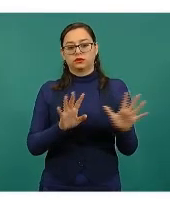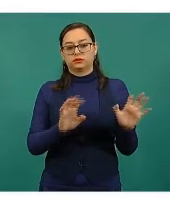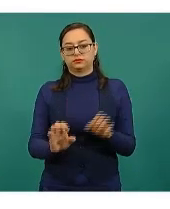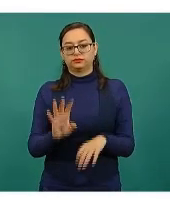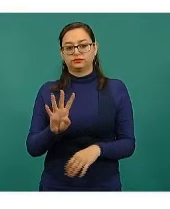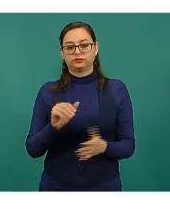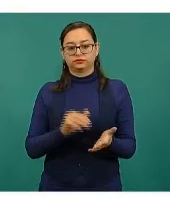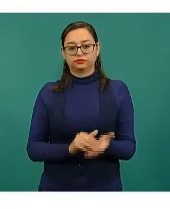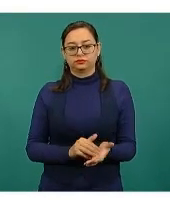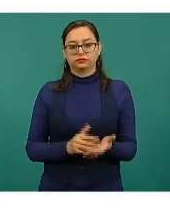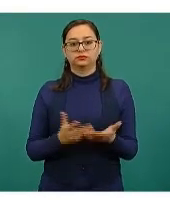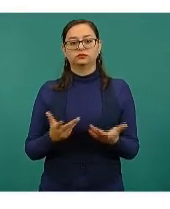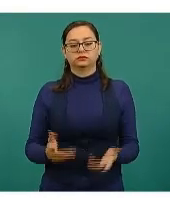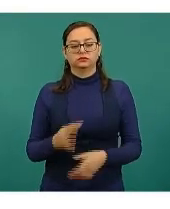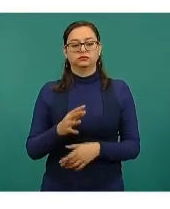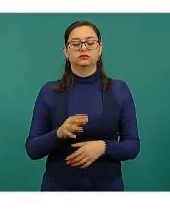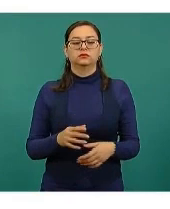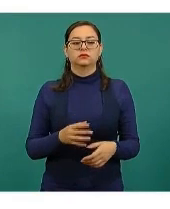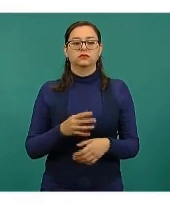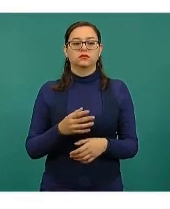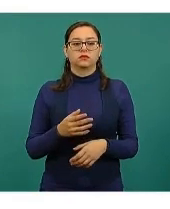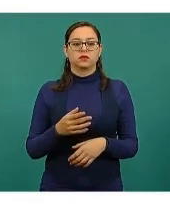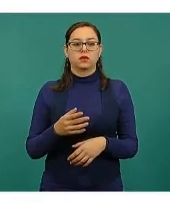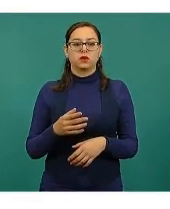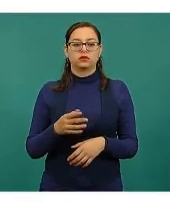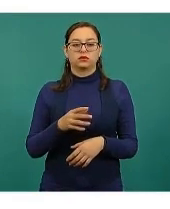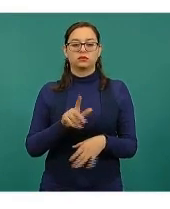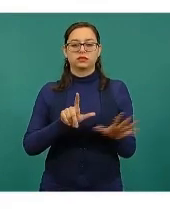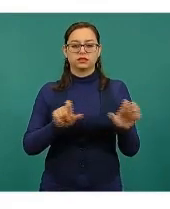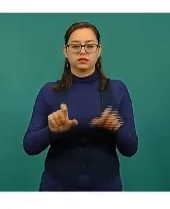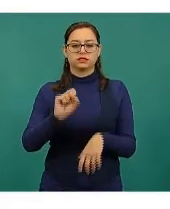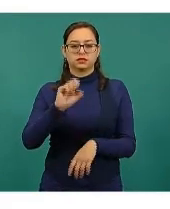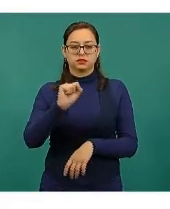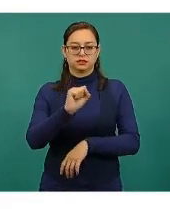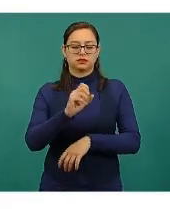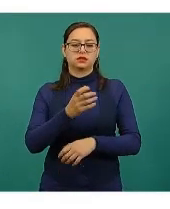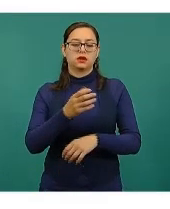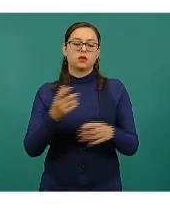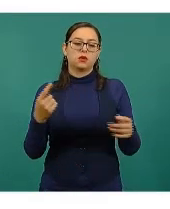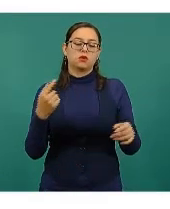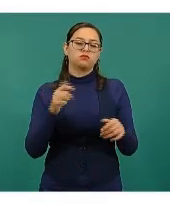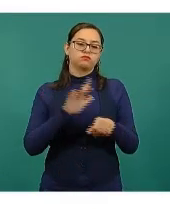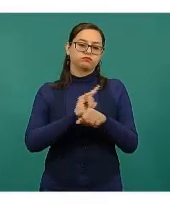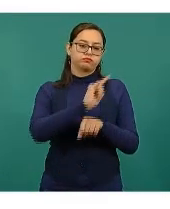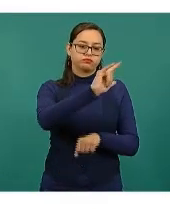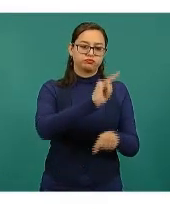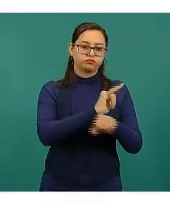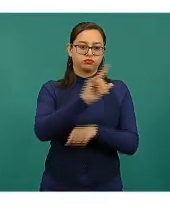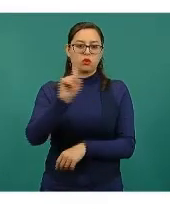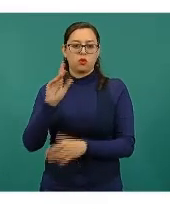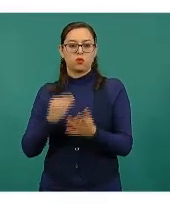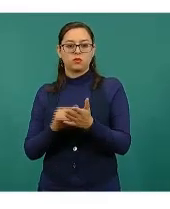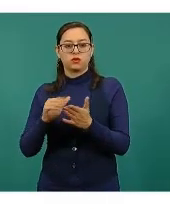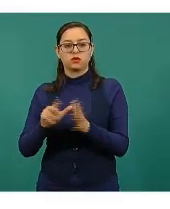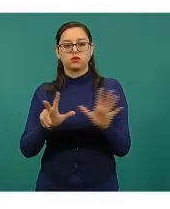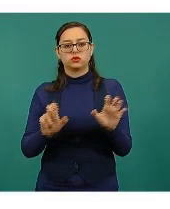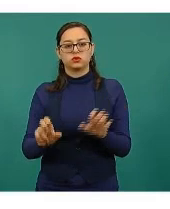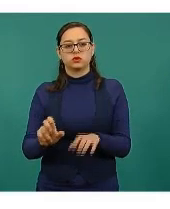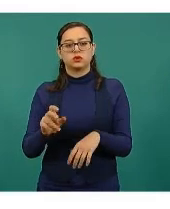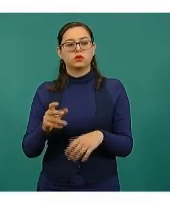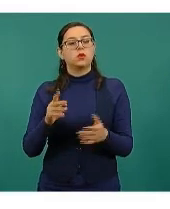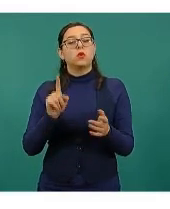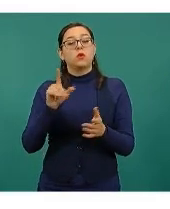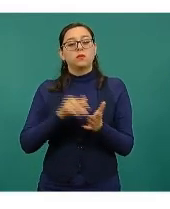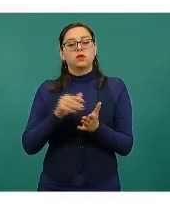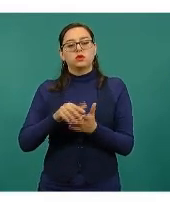.760 dosis vía aérea, 1.082.250 vía terrestre, con un total de 2